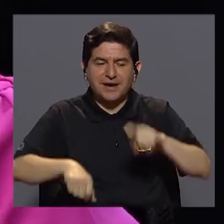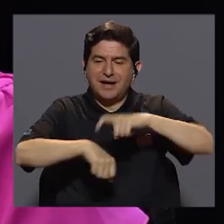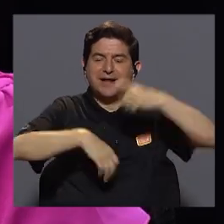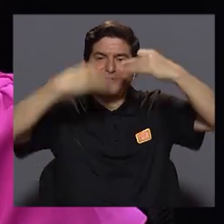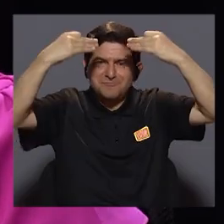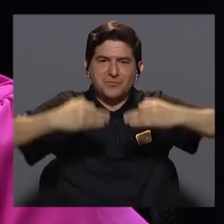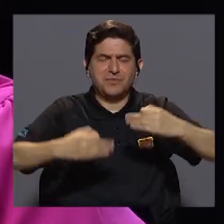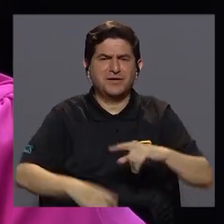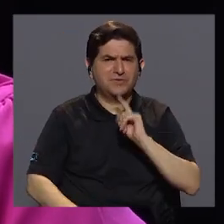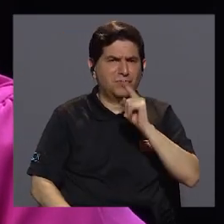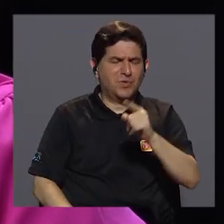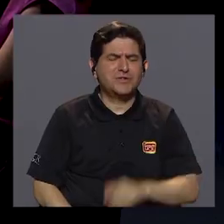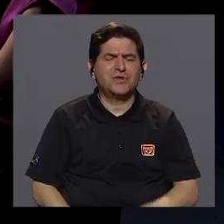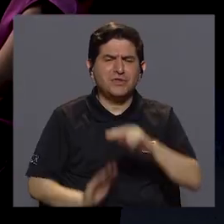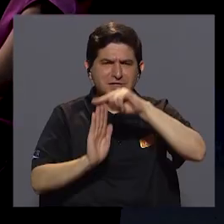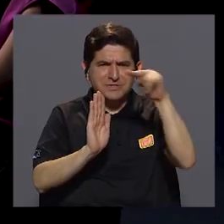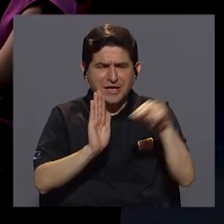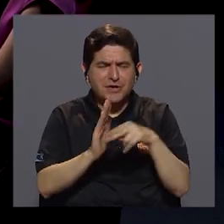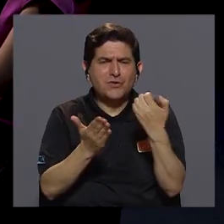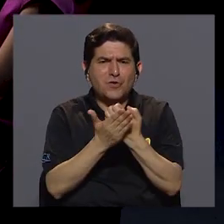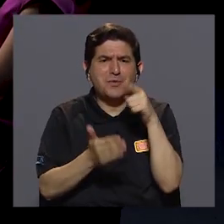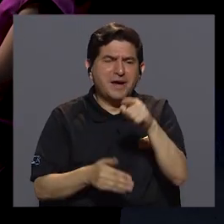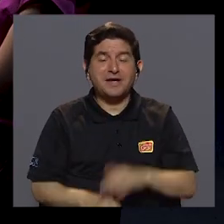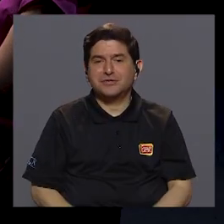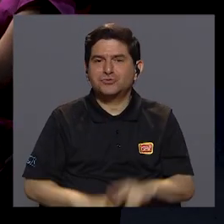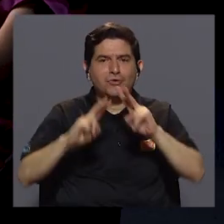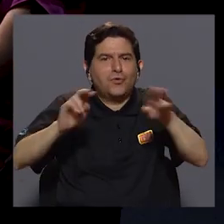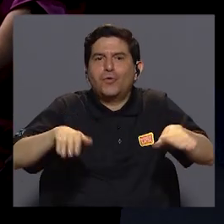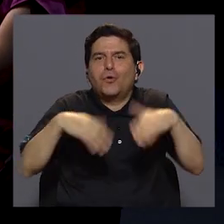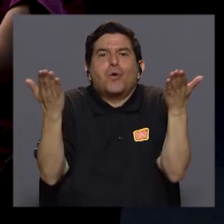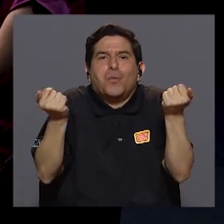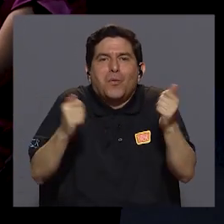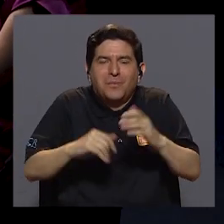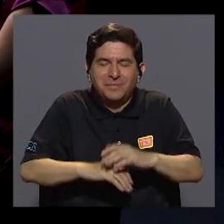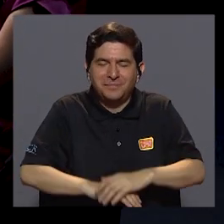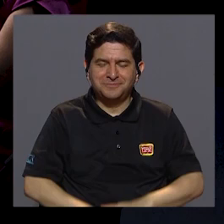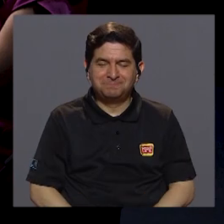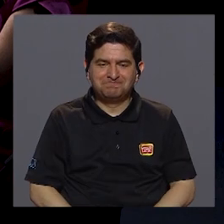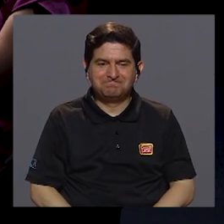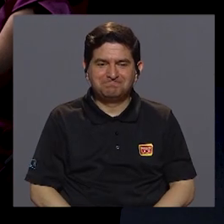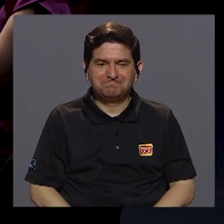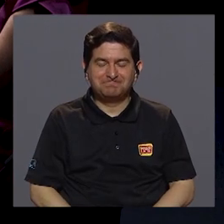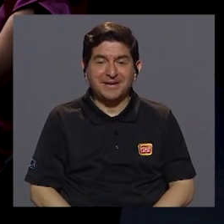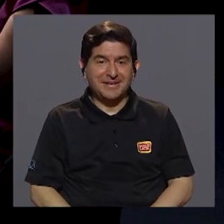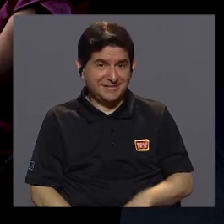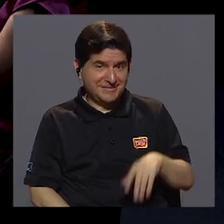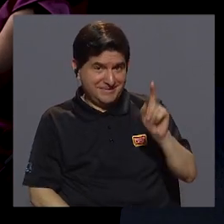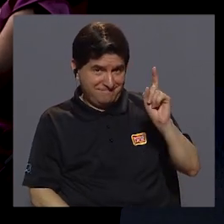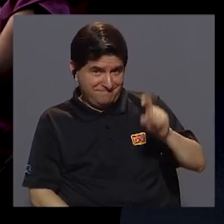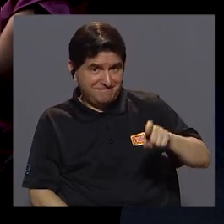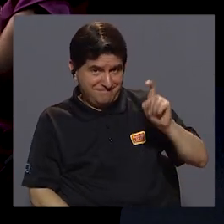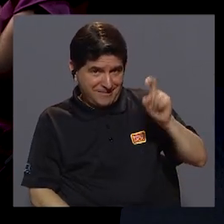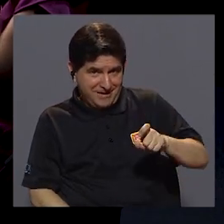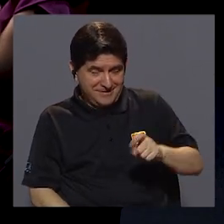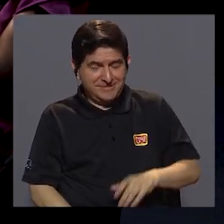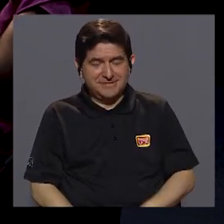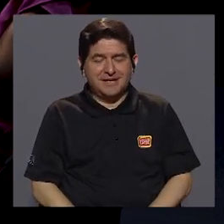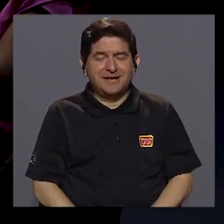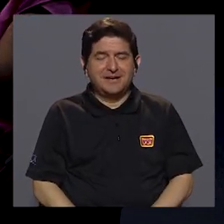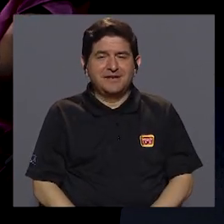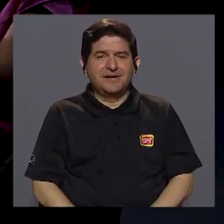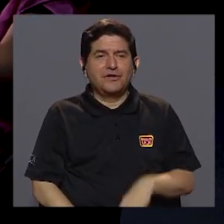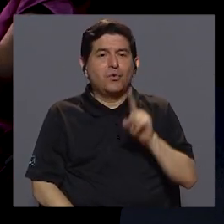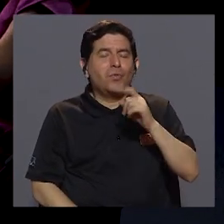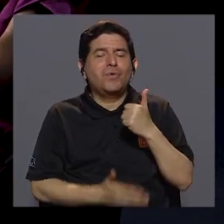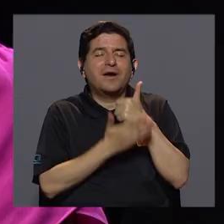de decisiones. Ahora que usted habla de marco fiscal, ¿cómo se come eso? básicamente es para hacerle